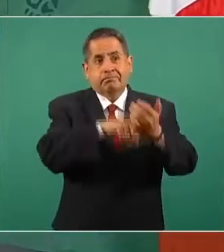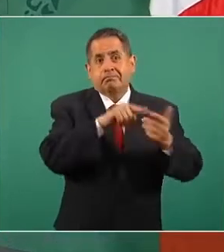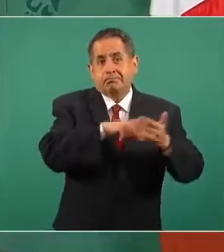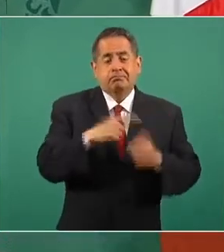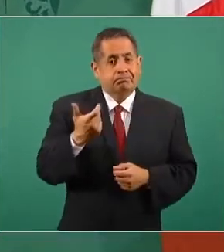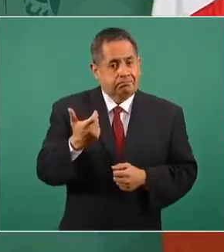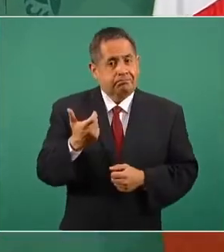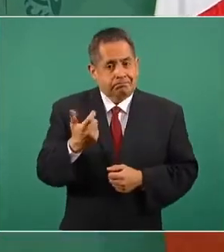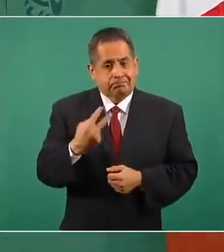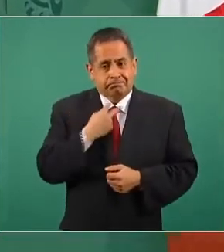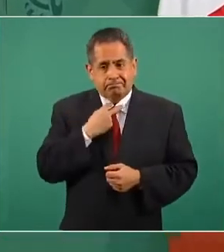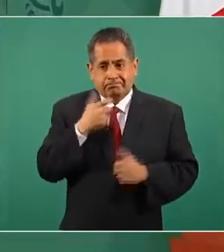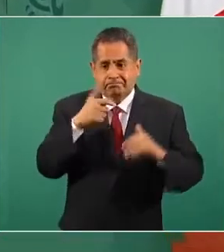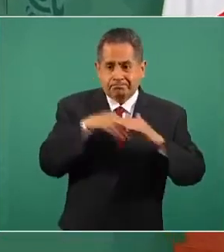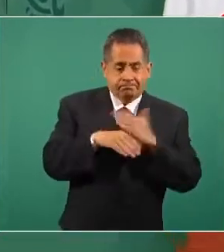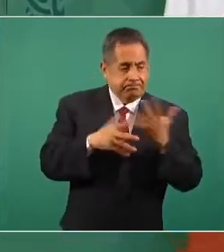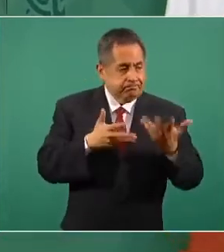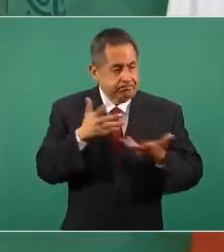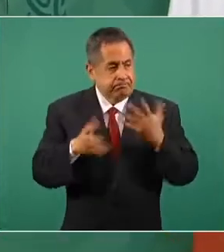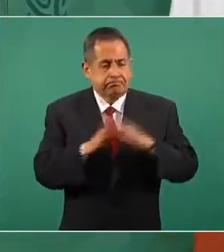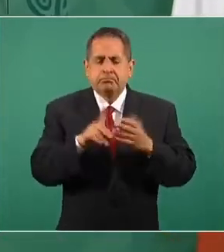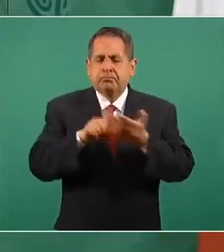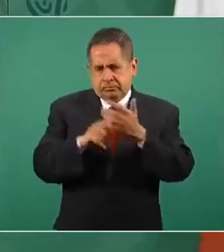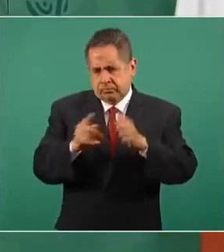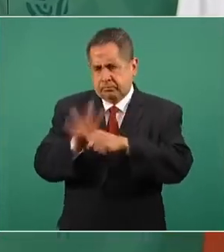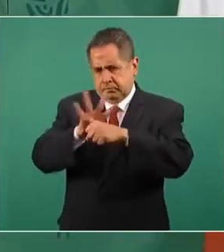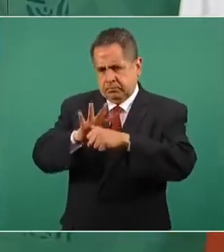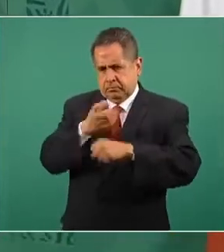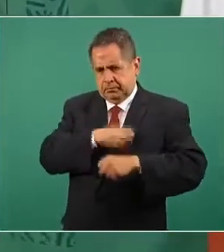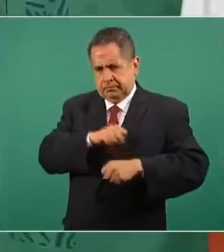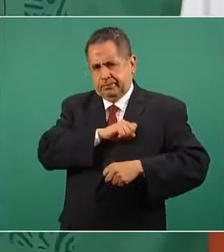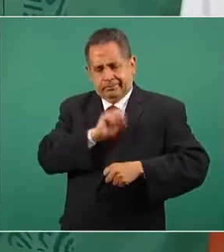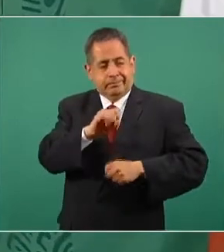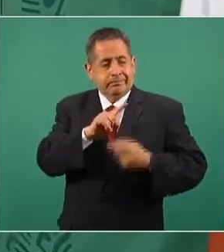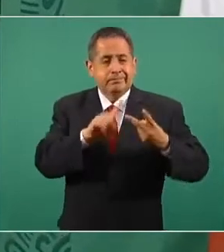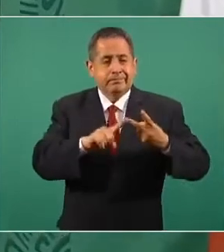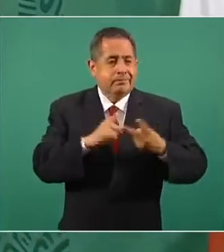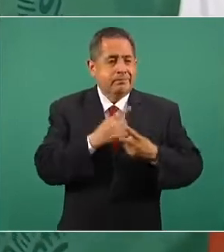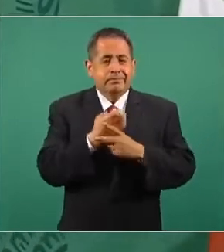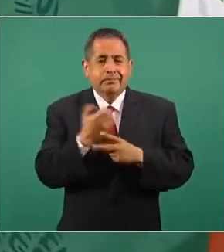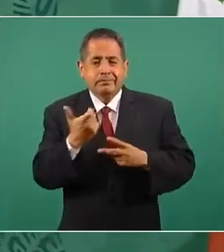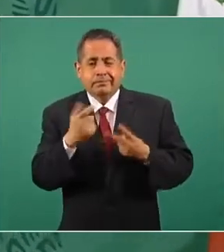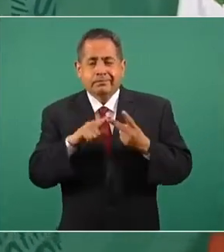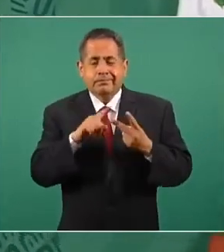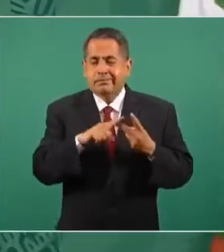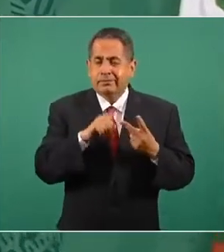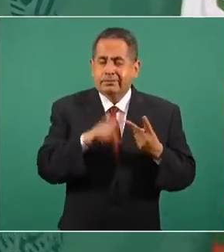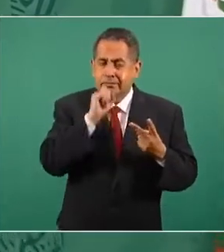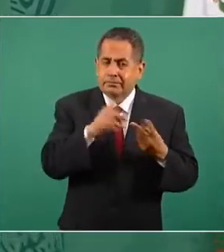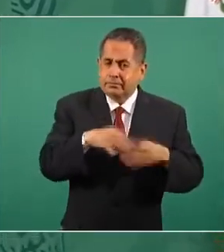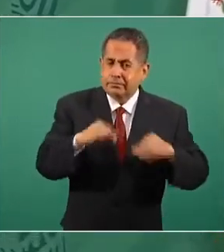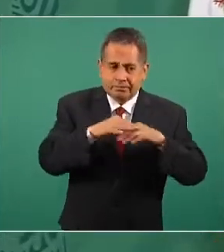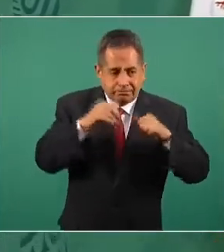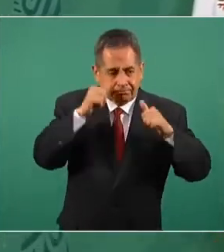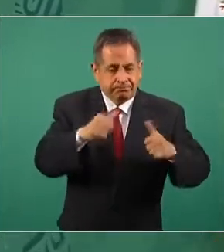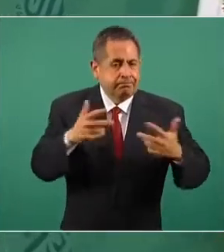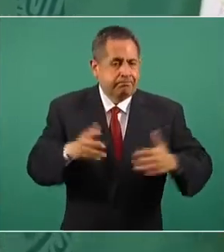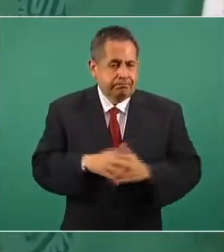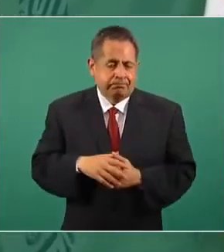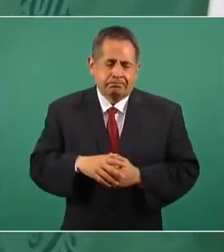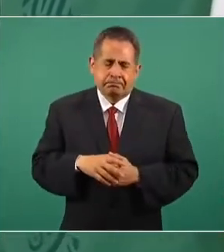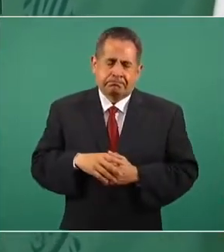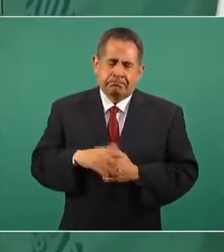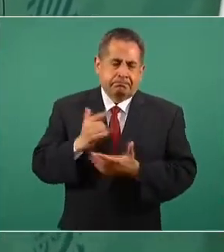obviamente en el impacto sanitario que ha tenido, que ha dejado la pandemia, que ha tenido graves